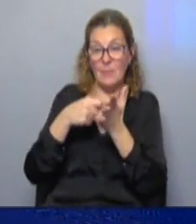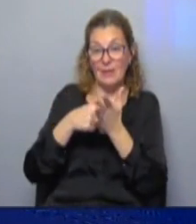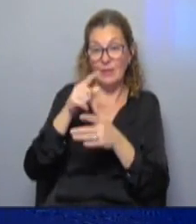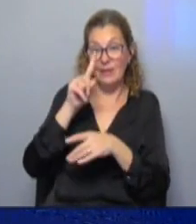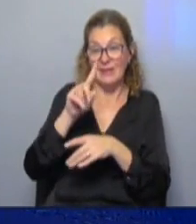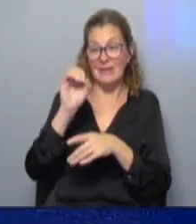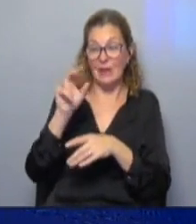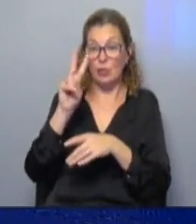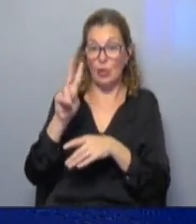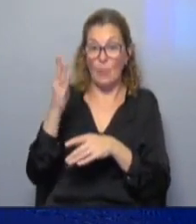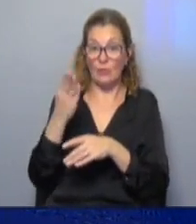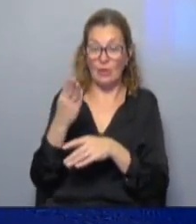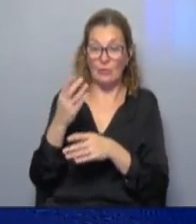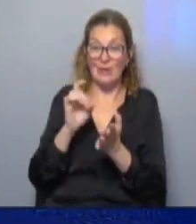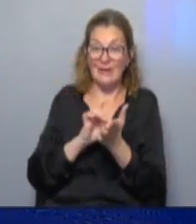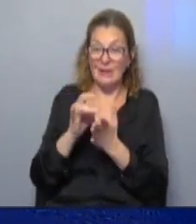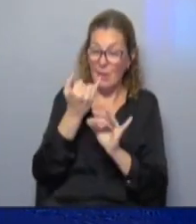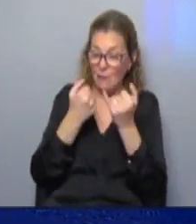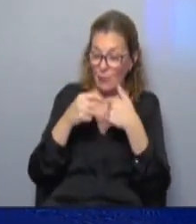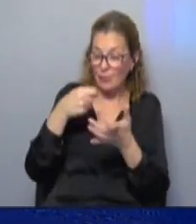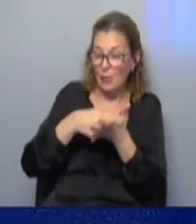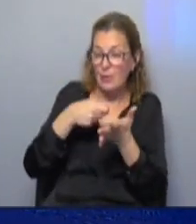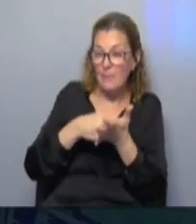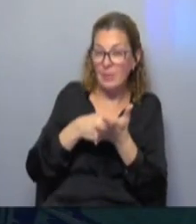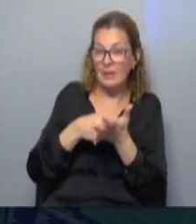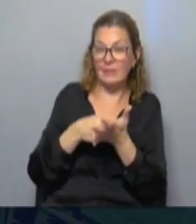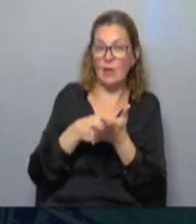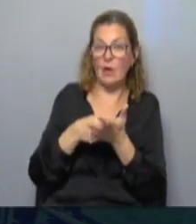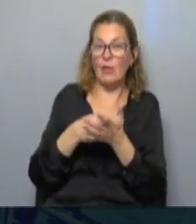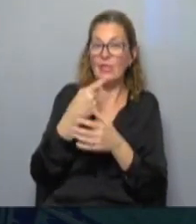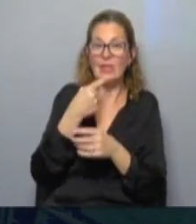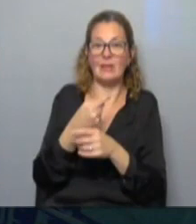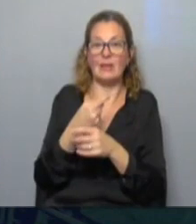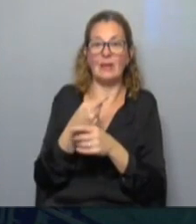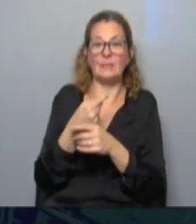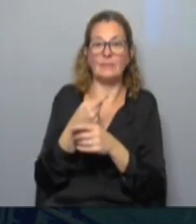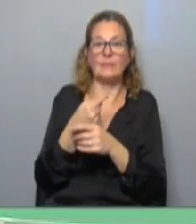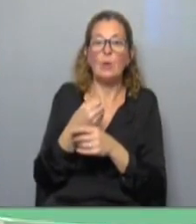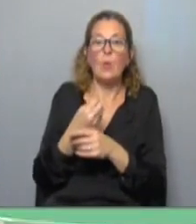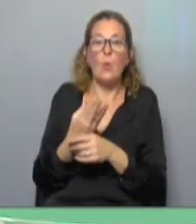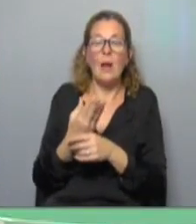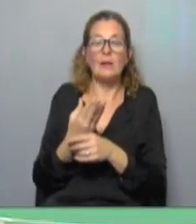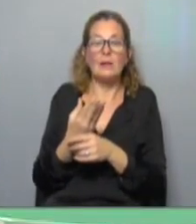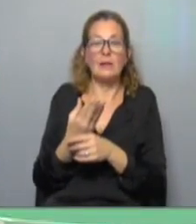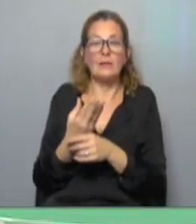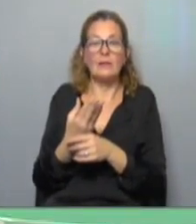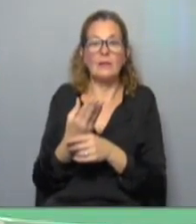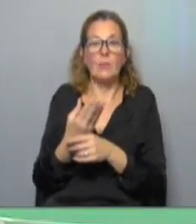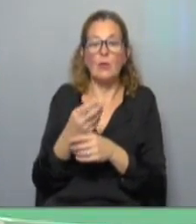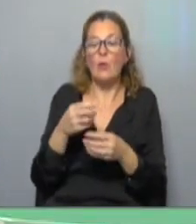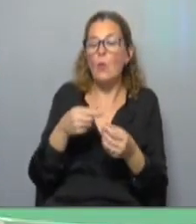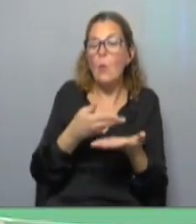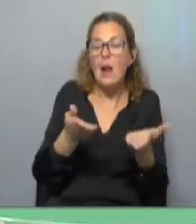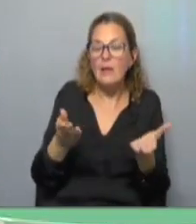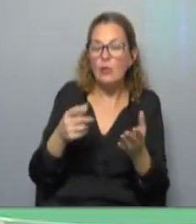102% el sistema de información de precios al consumidor CULI establece cuáles son digamos los productos